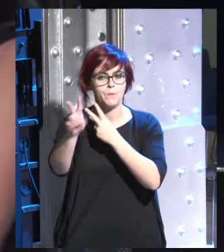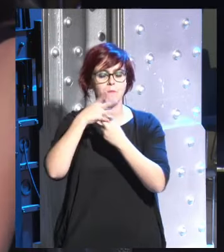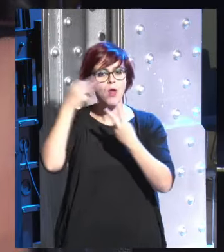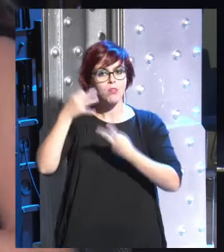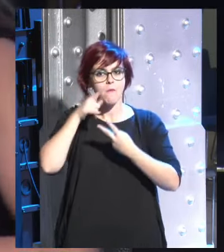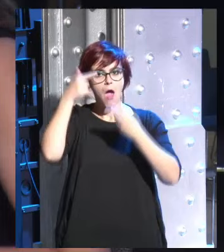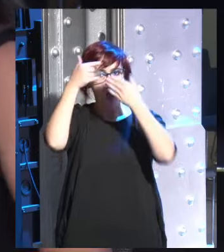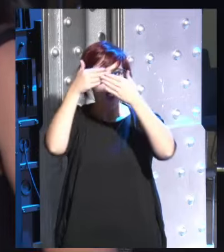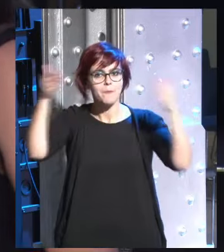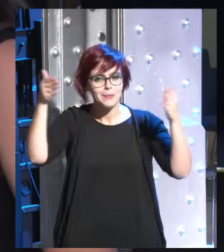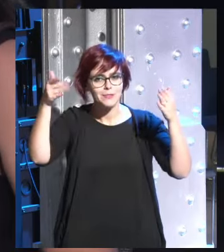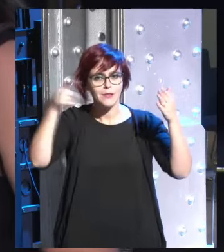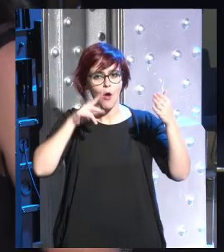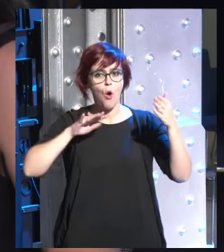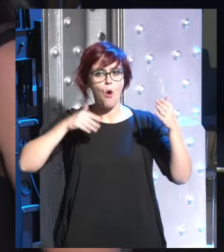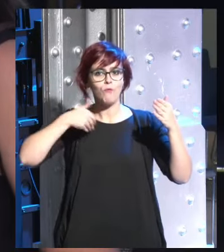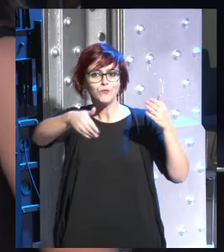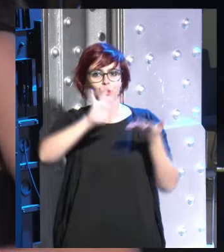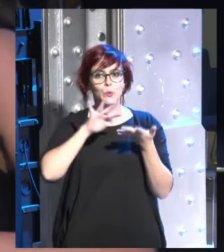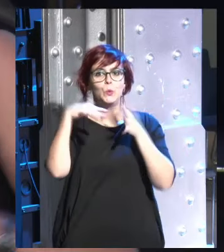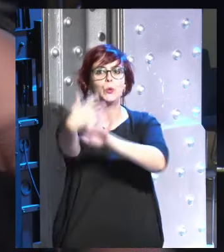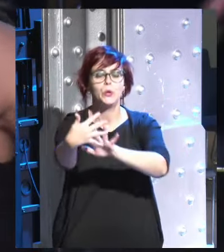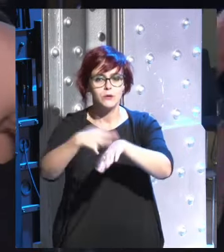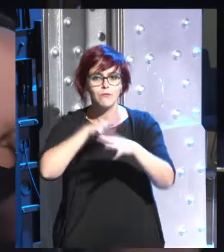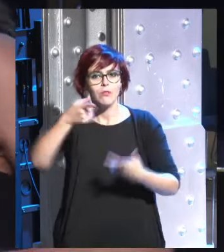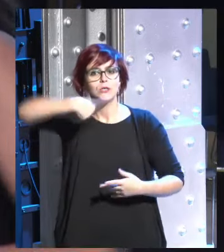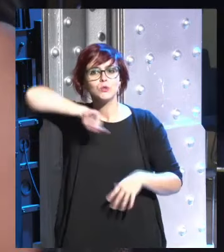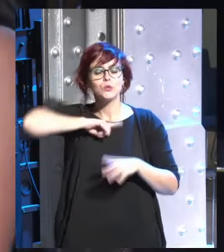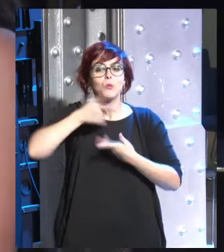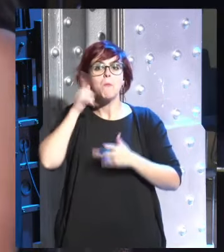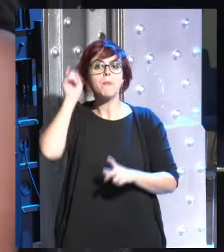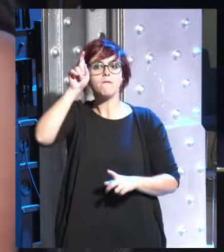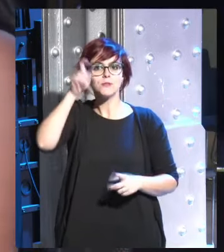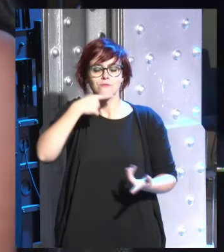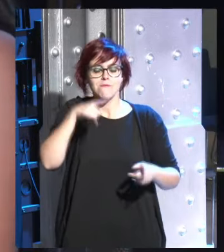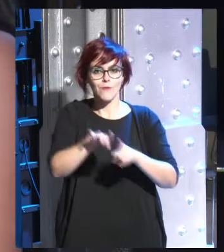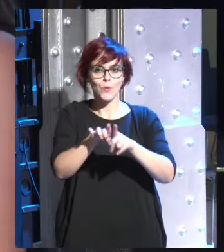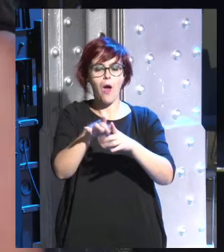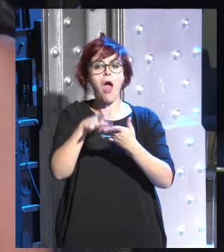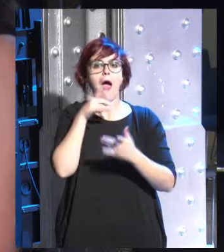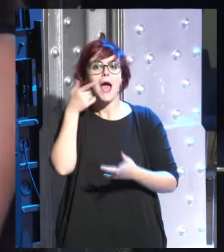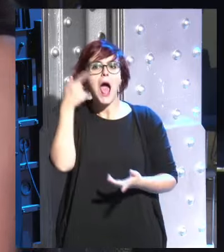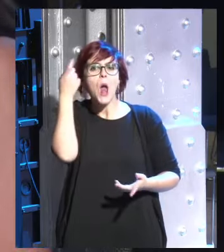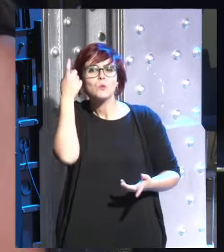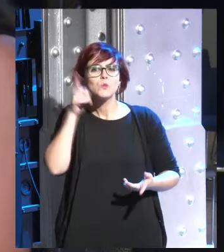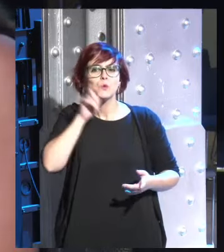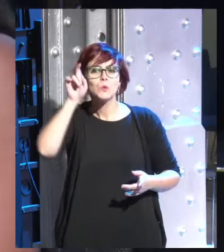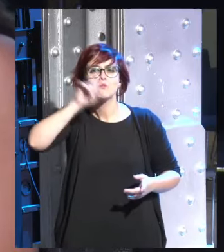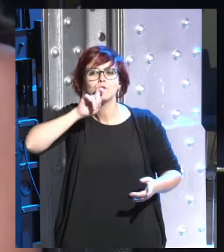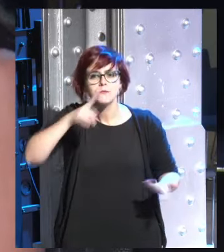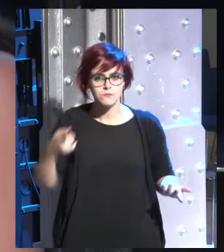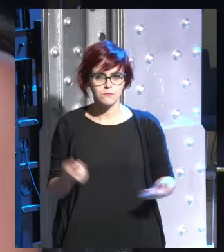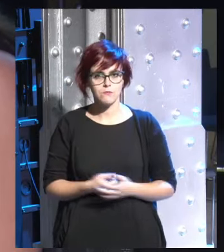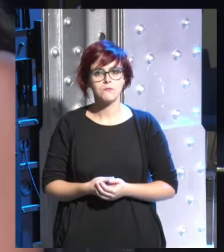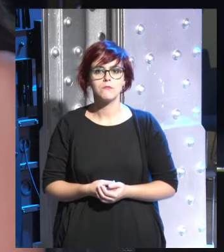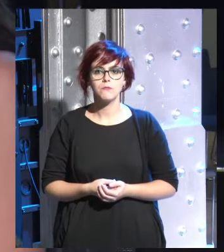quizá todo sea distinto que nosotros mismos seamos distintos ¿no? ¿cómo va a hacer eso un profesor que tiene que enseñar a unos alumnos? ¿cómo vamos a hacerlo nosotros?